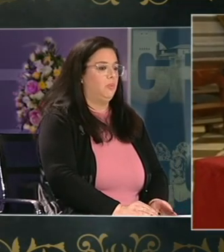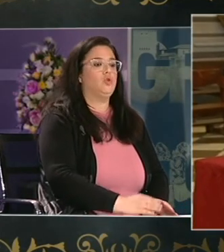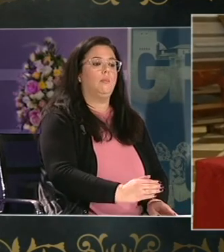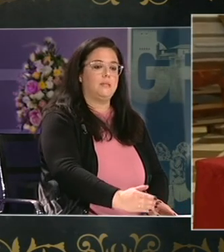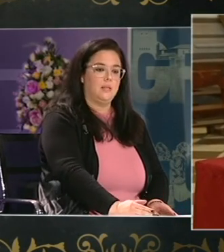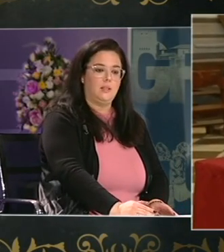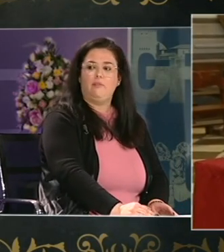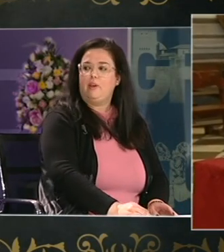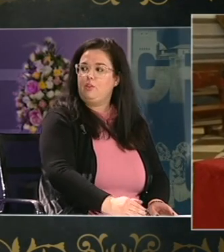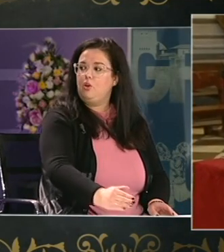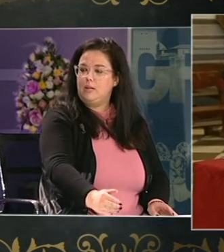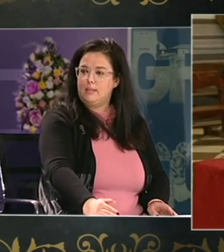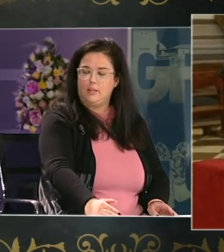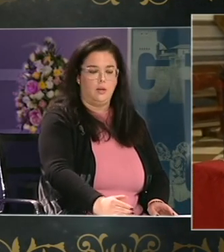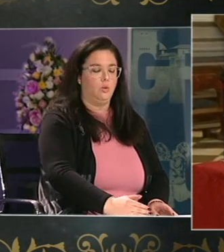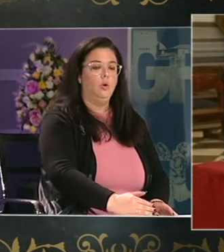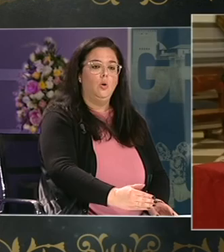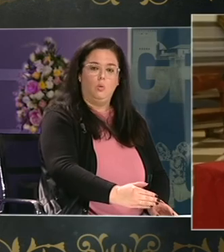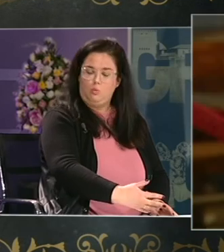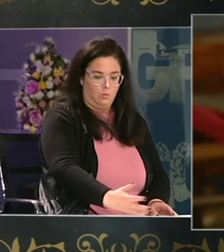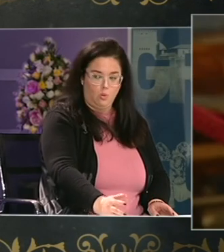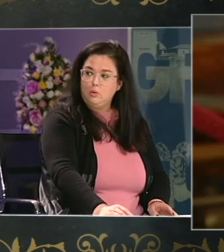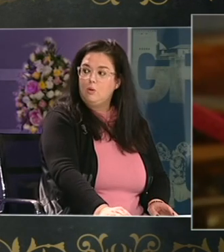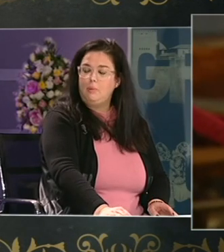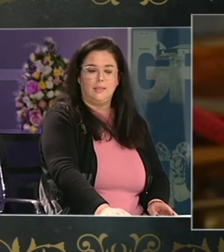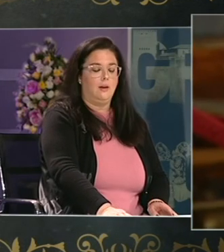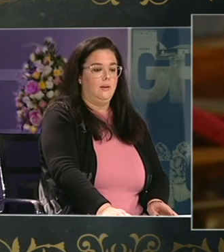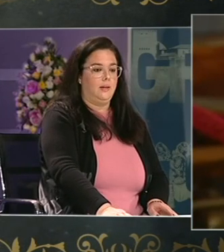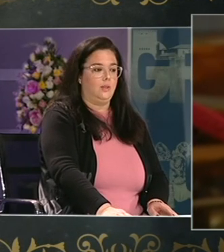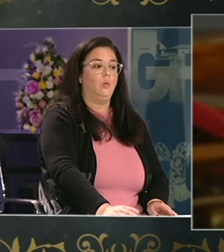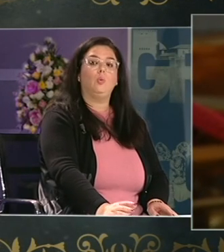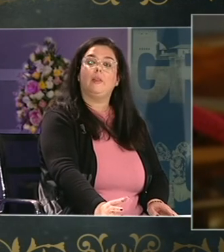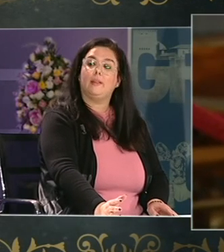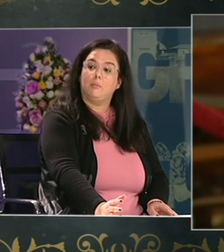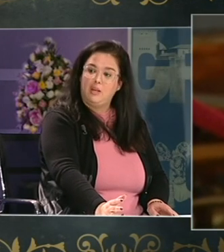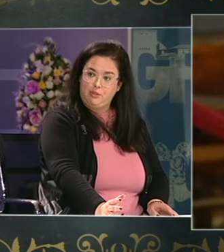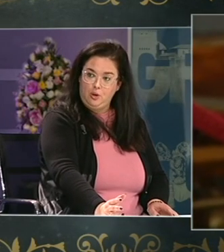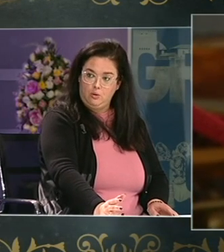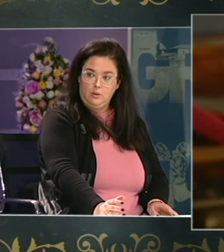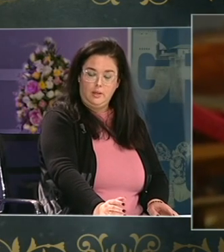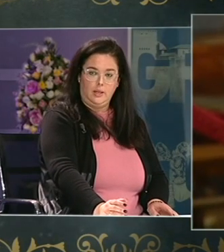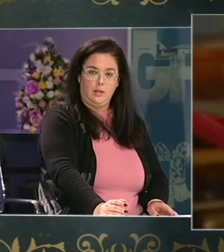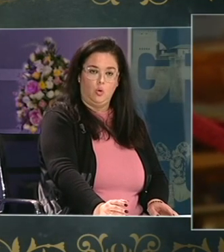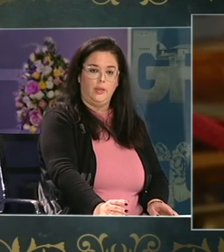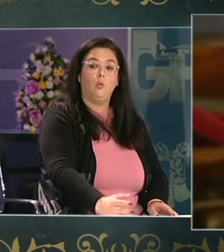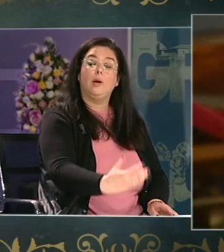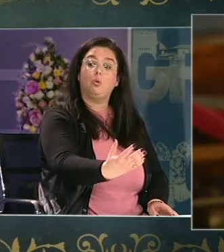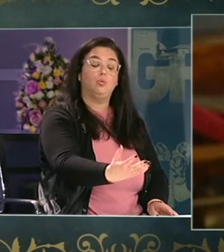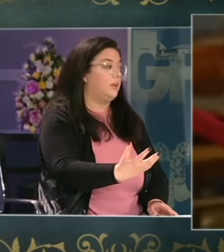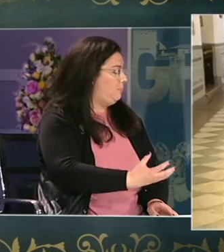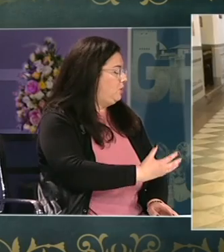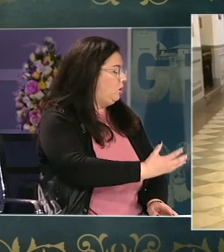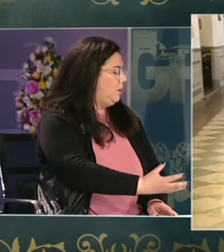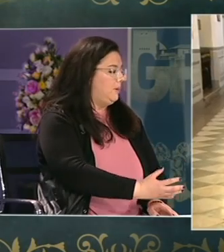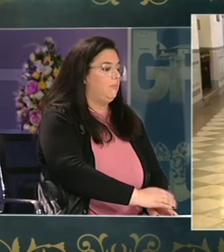por mucho que el presidente de la federación el secretario o la junta completa tomen una determinación o den una